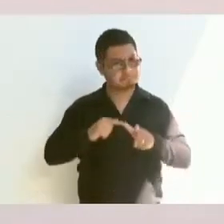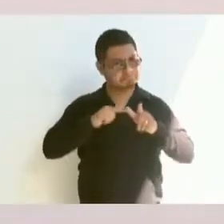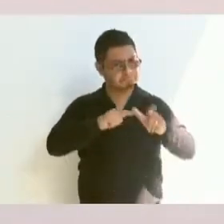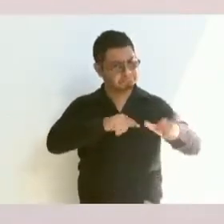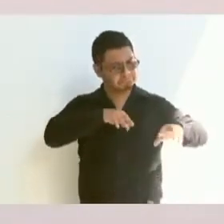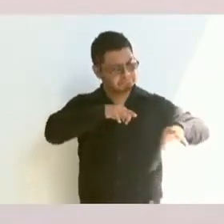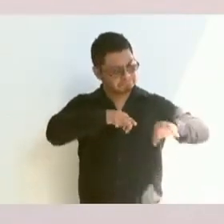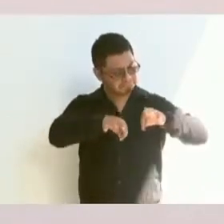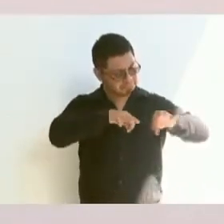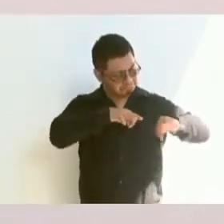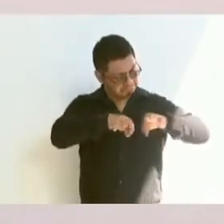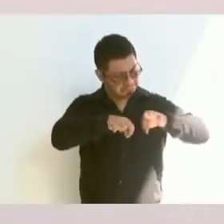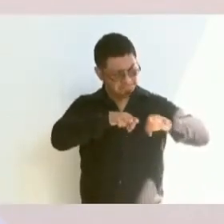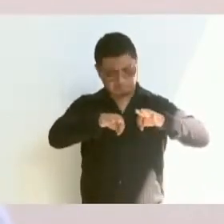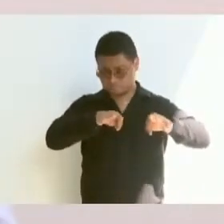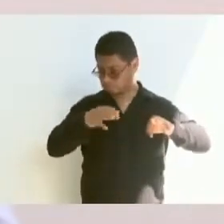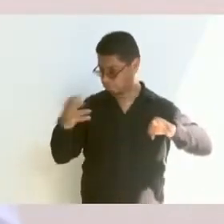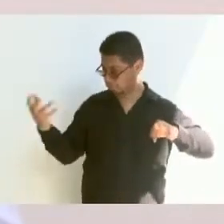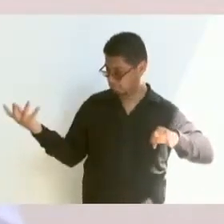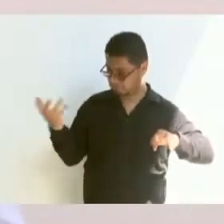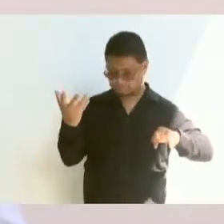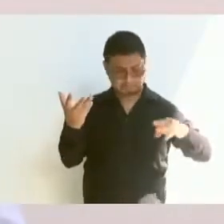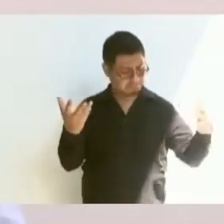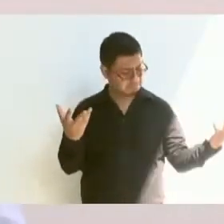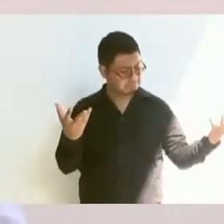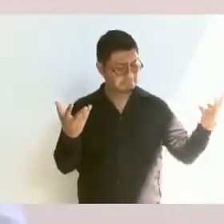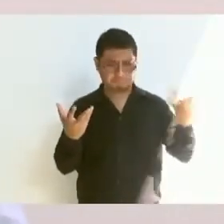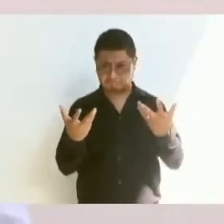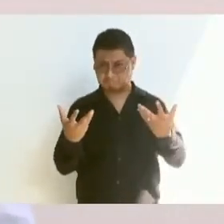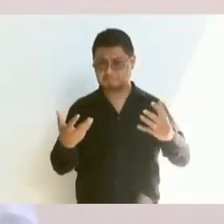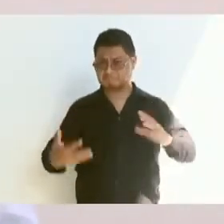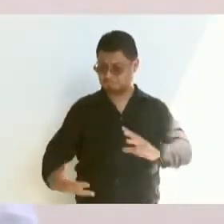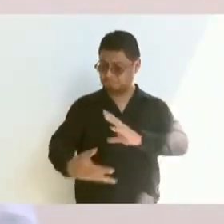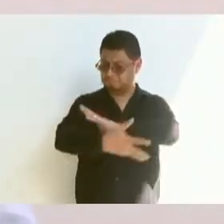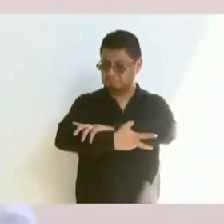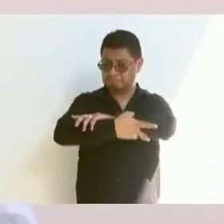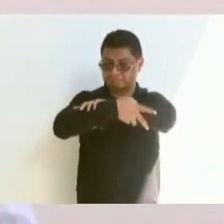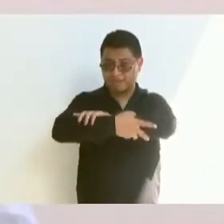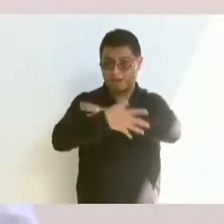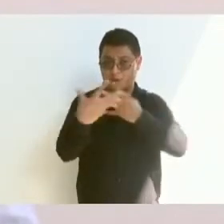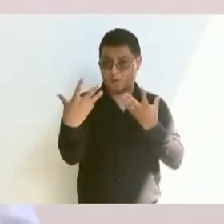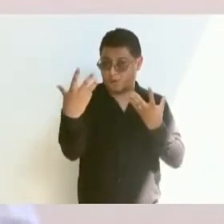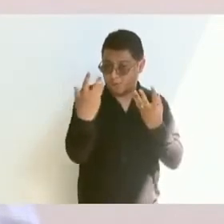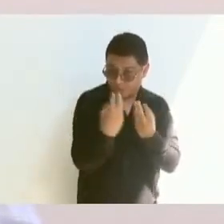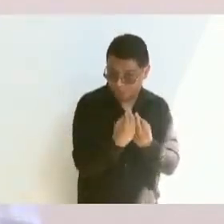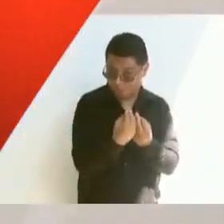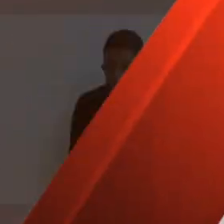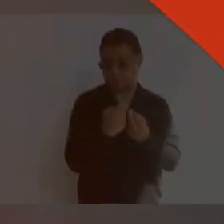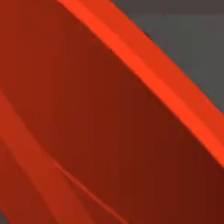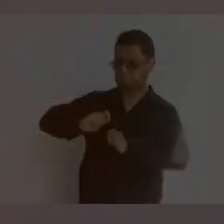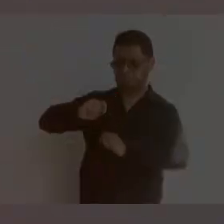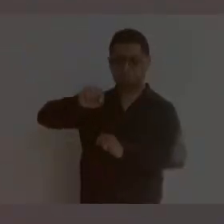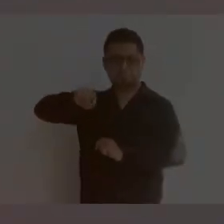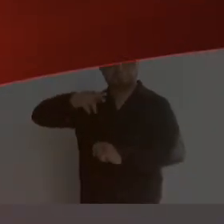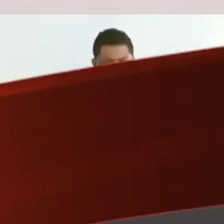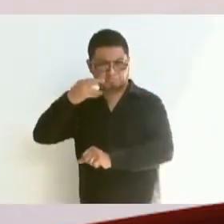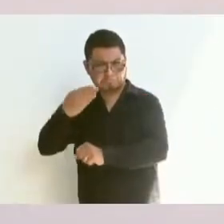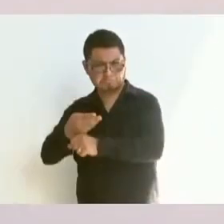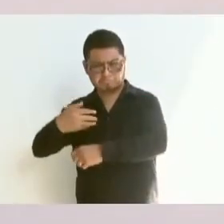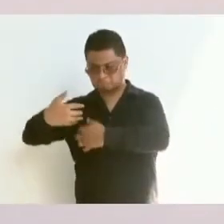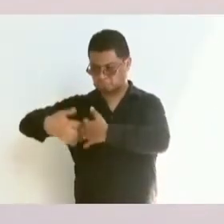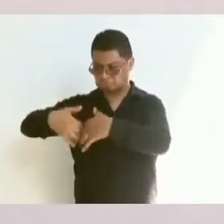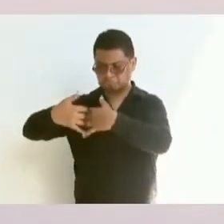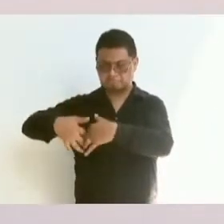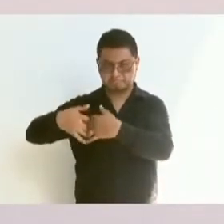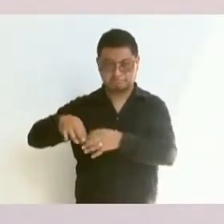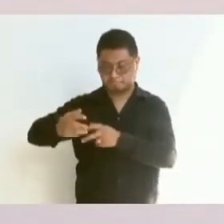juntos los servidores públicos. Por eso nos da